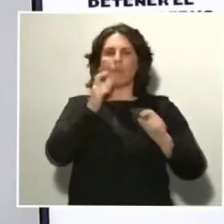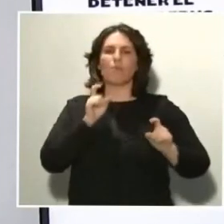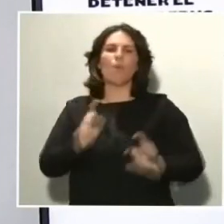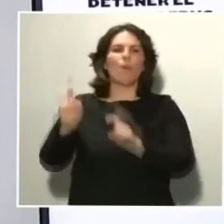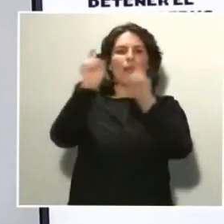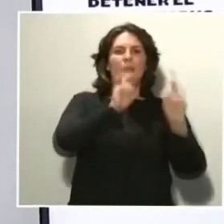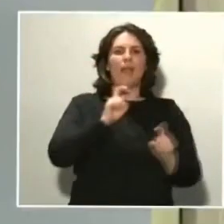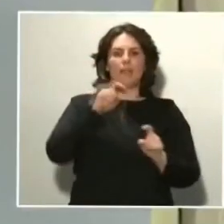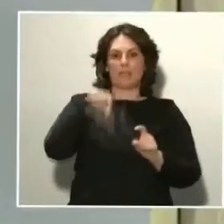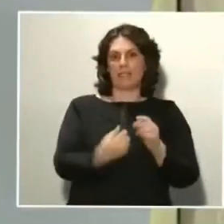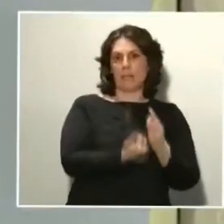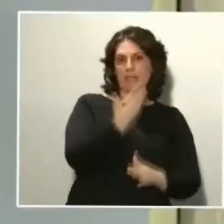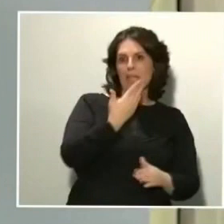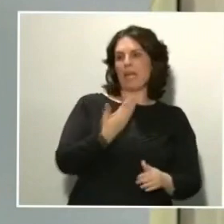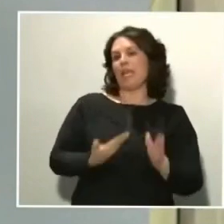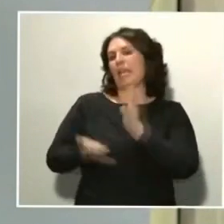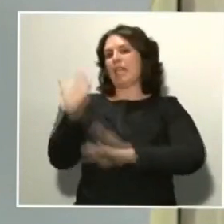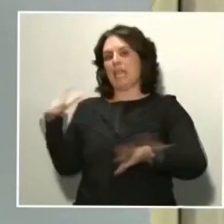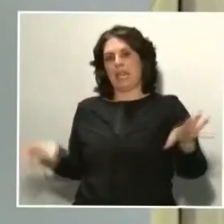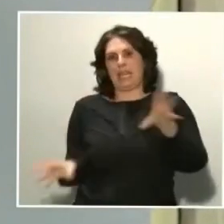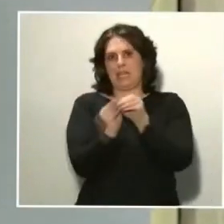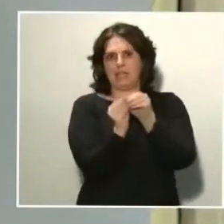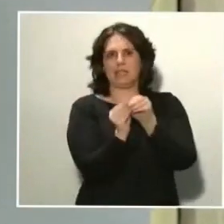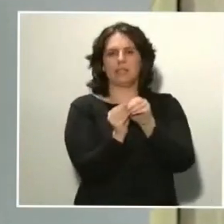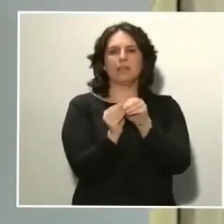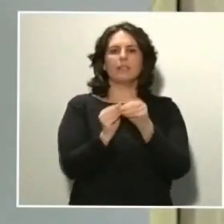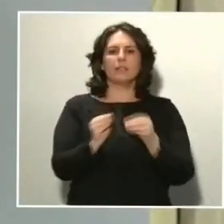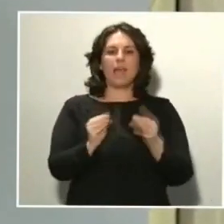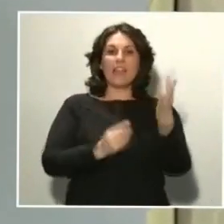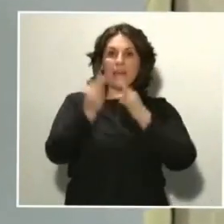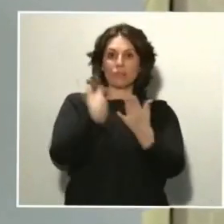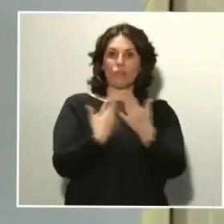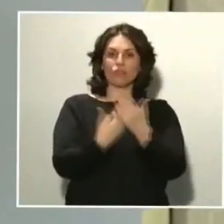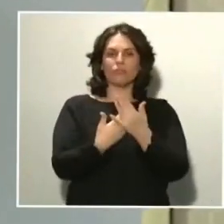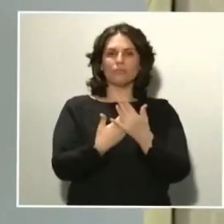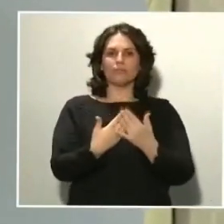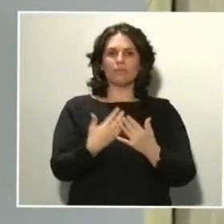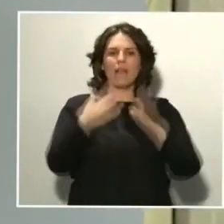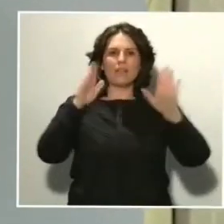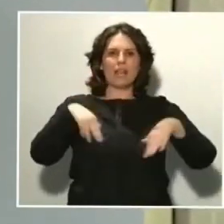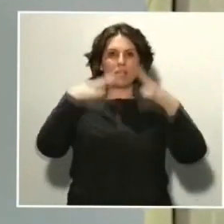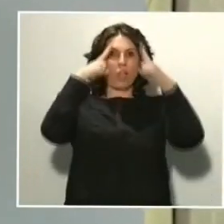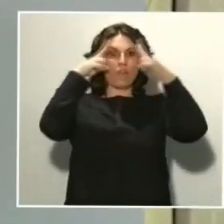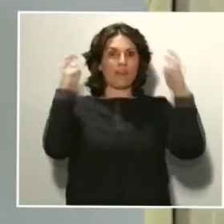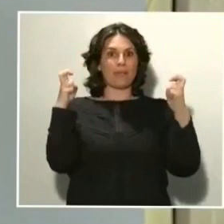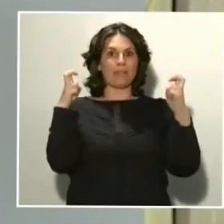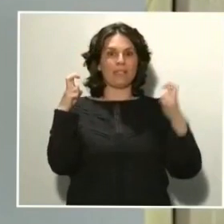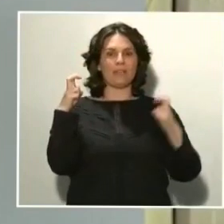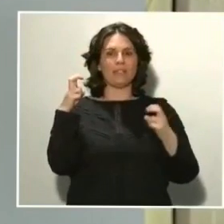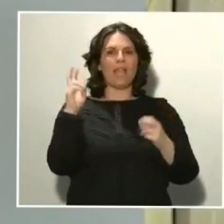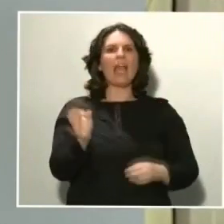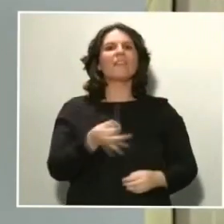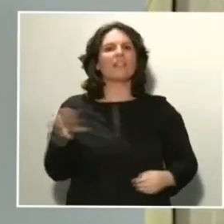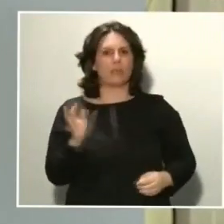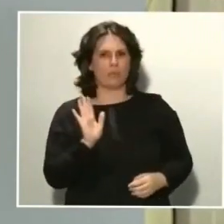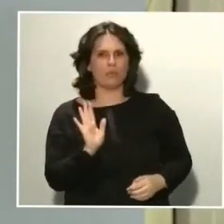mañana y otros del día de ayer. Datos que lo que demuestran es que el confinamiento está siendo efectivo. Y, realmente,